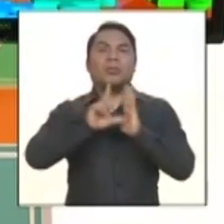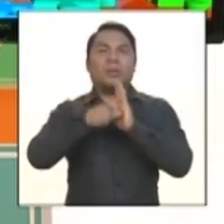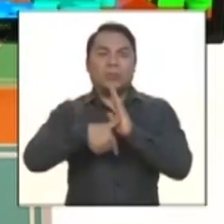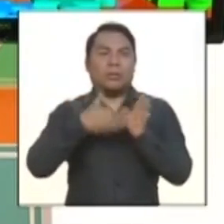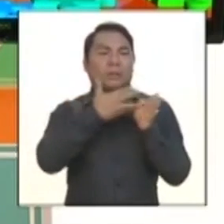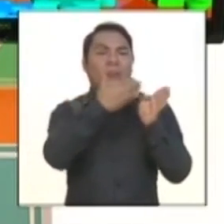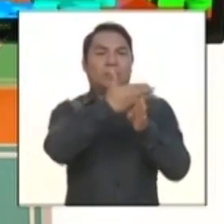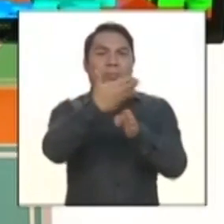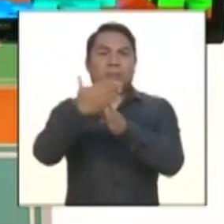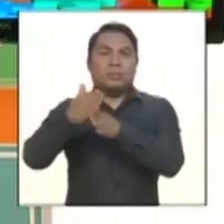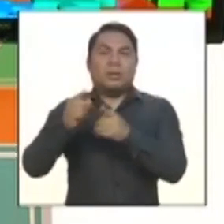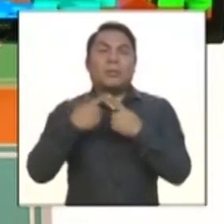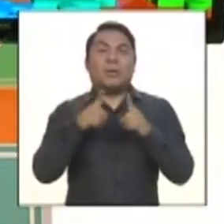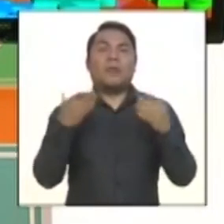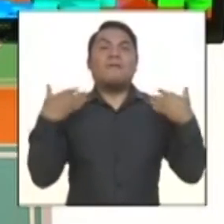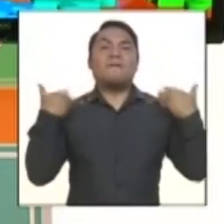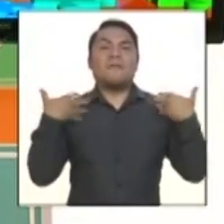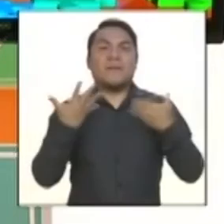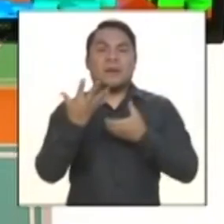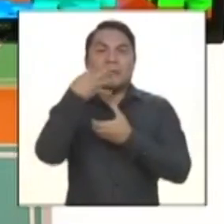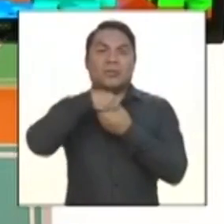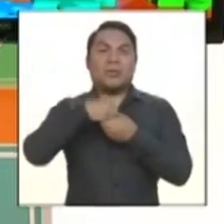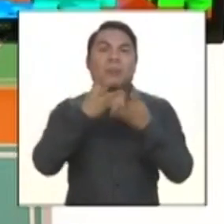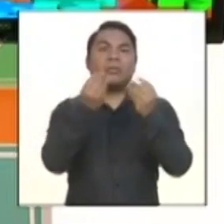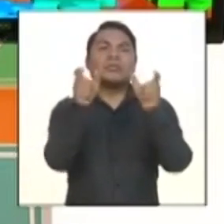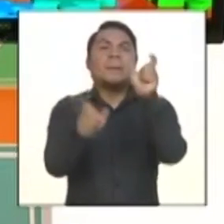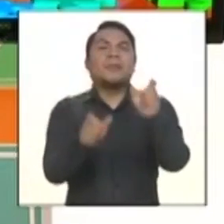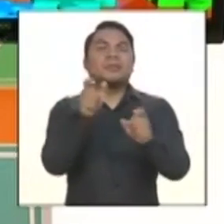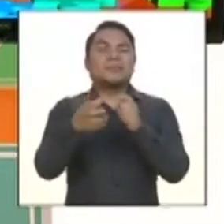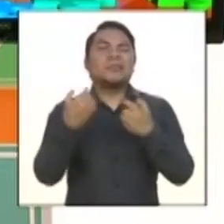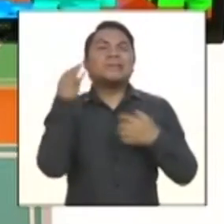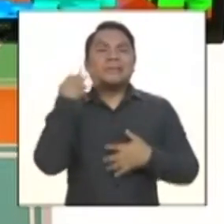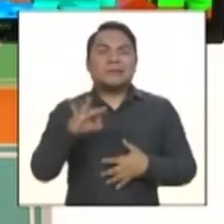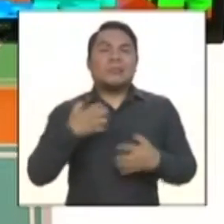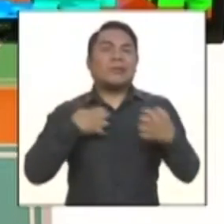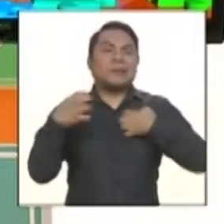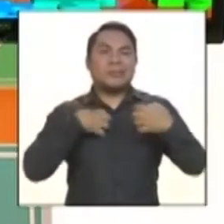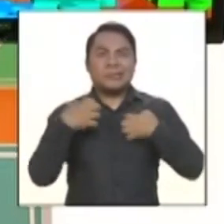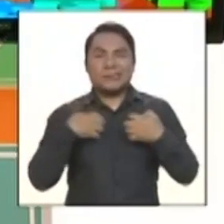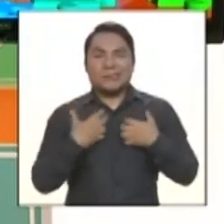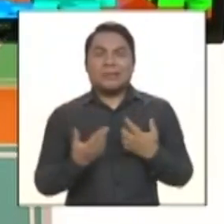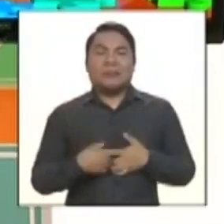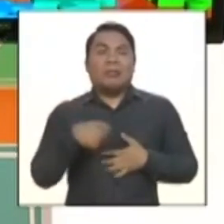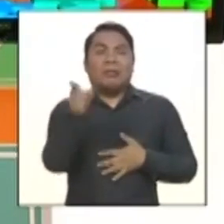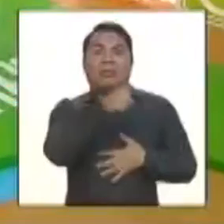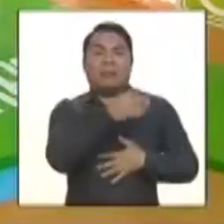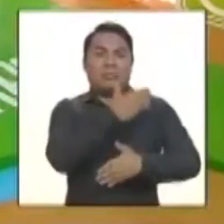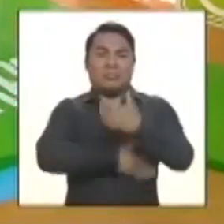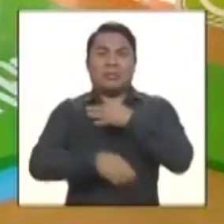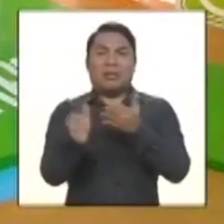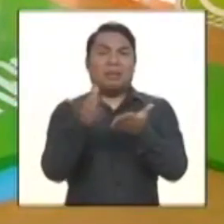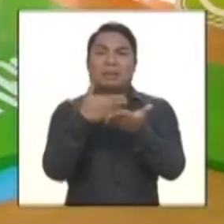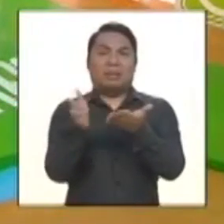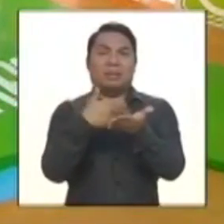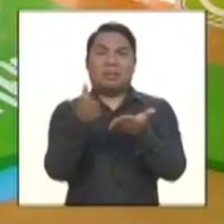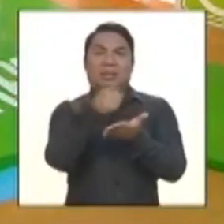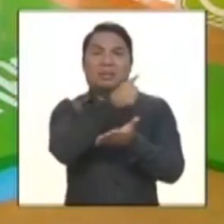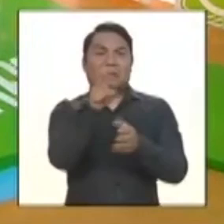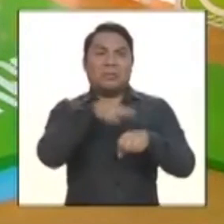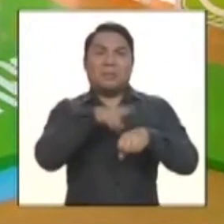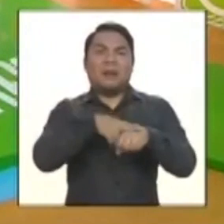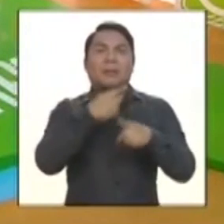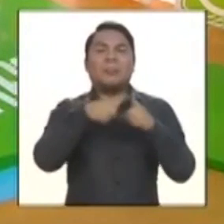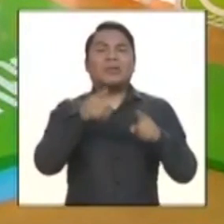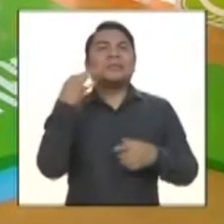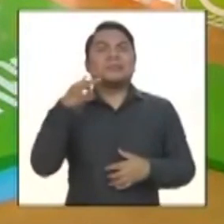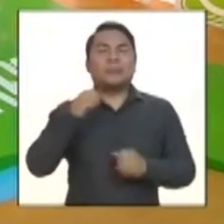Pero la felicidad es algo interior. Mucha gente que reniega por todo, ¿no? Que no tiene discapacidad, incluso. no tiene discapacidad, pero reniegan por todo. O